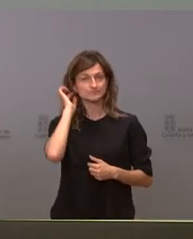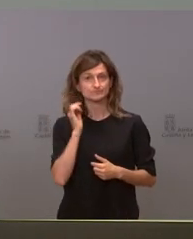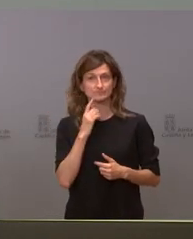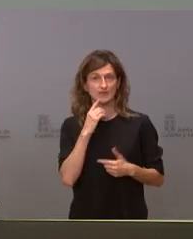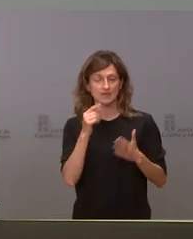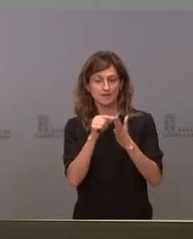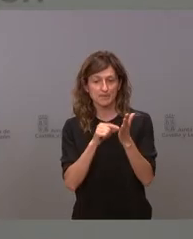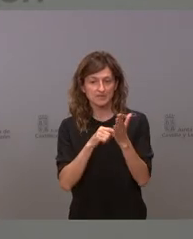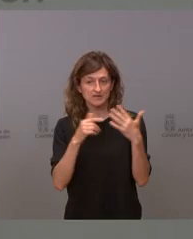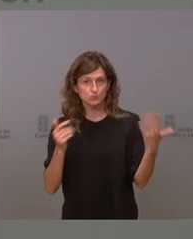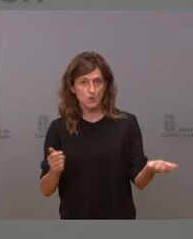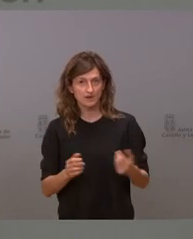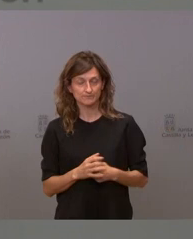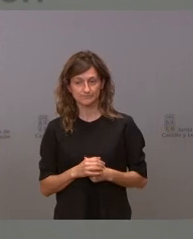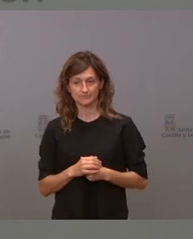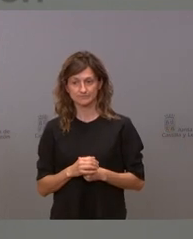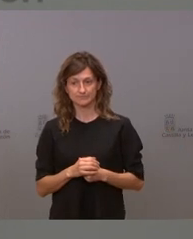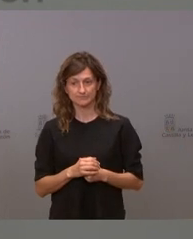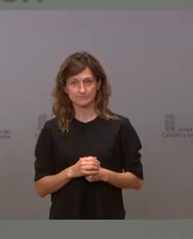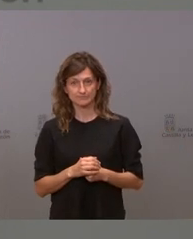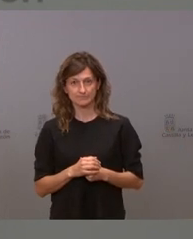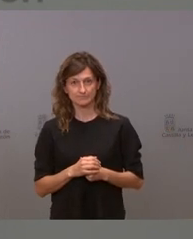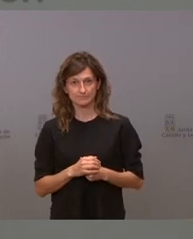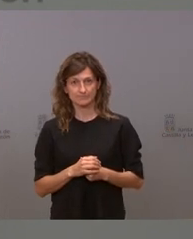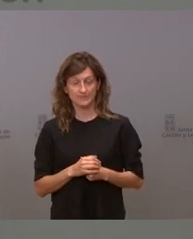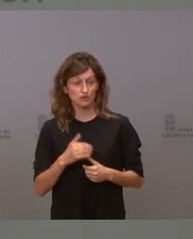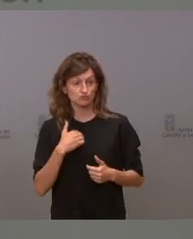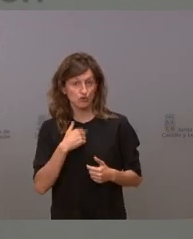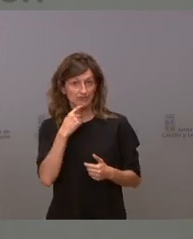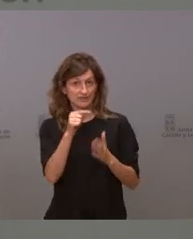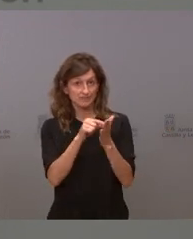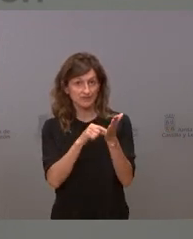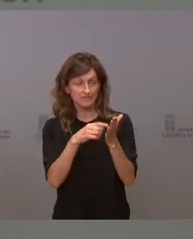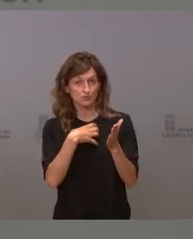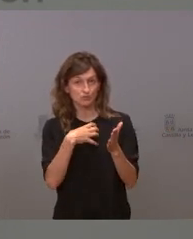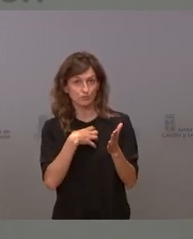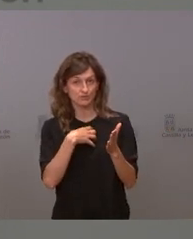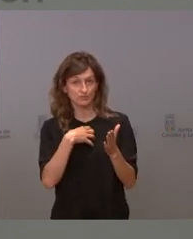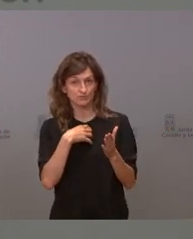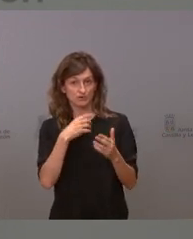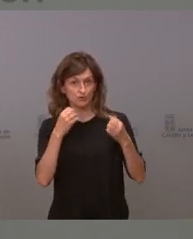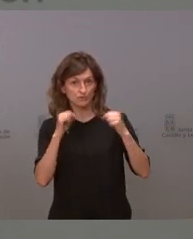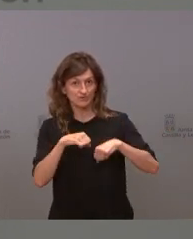podrían adoptar si nos pueden avanzar alguna no sabemos el margen no voy a avanzar ninguna medida que no pueda confirmarle mañana